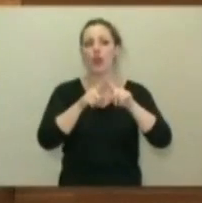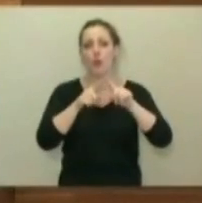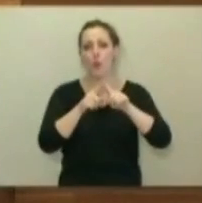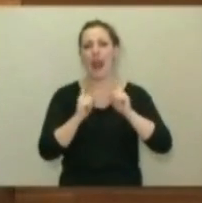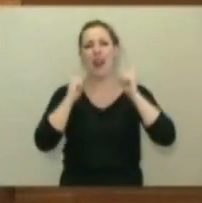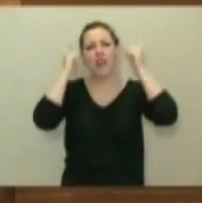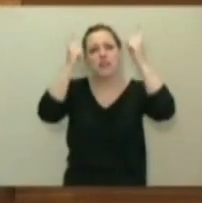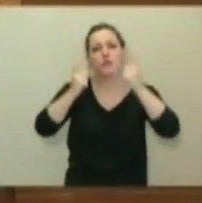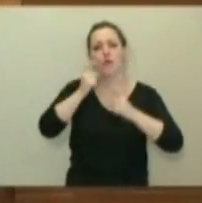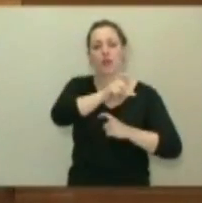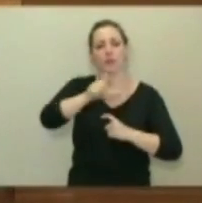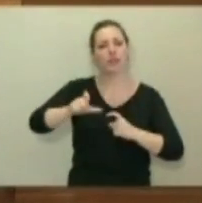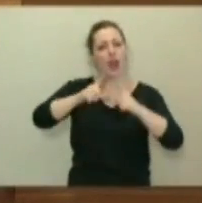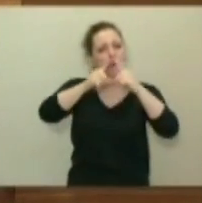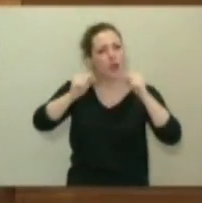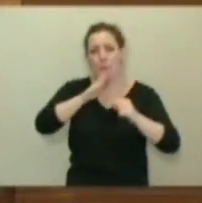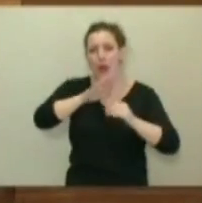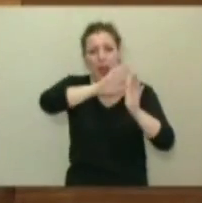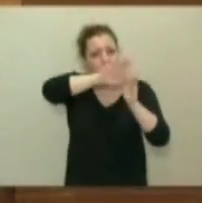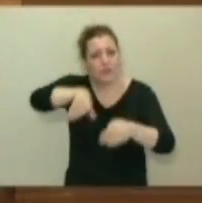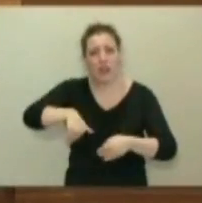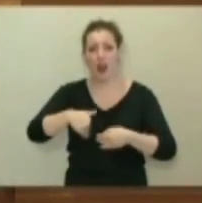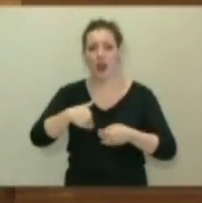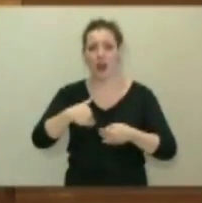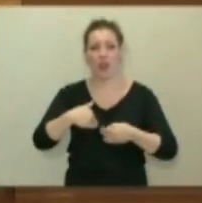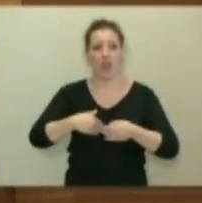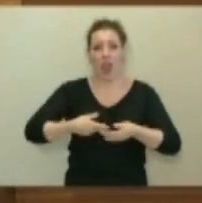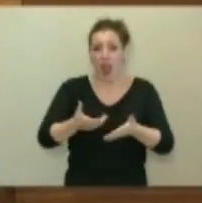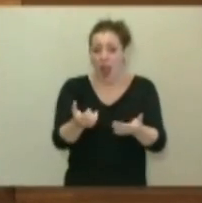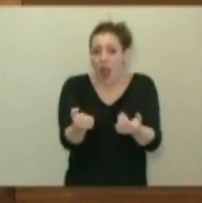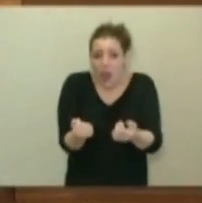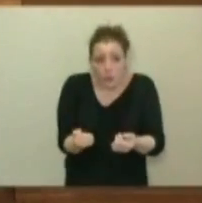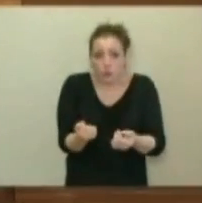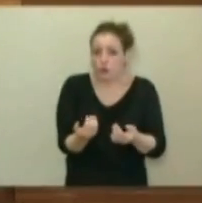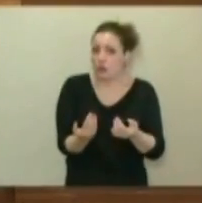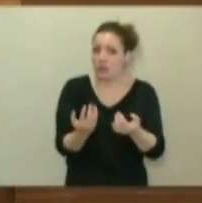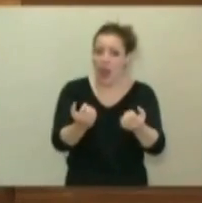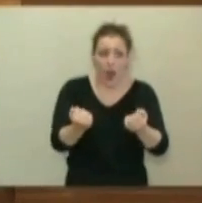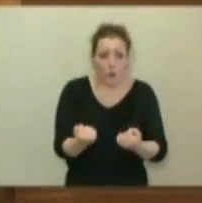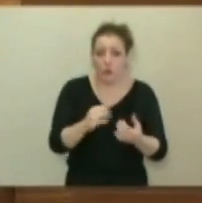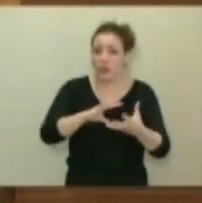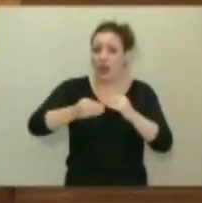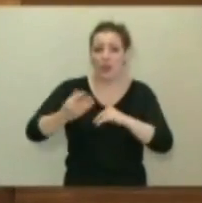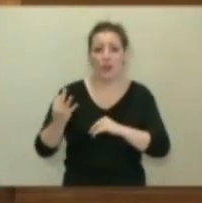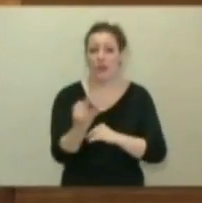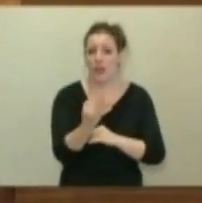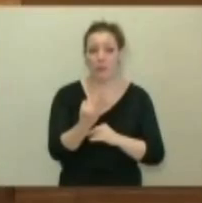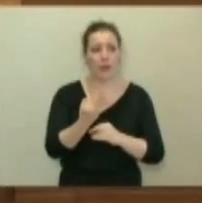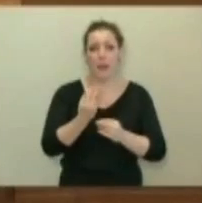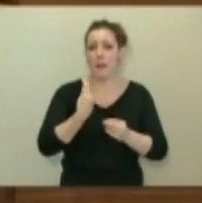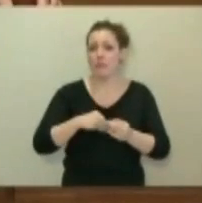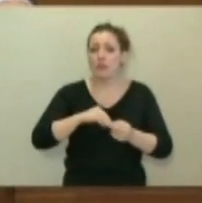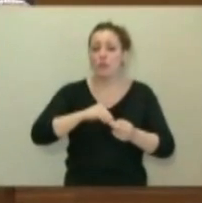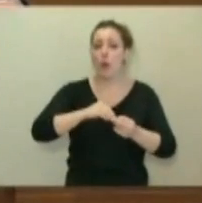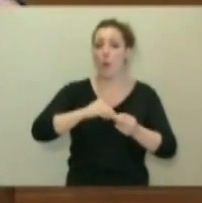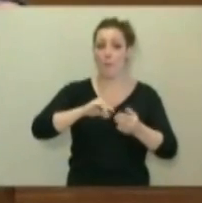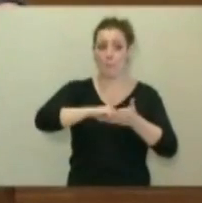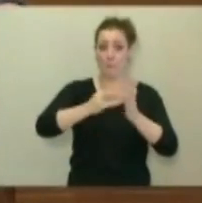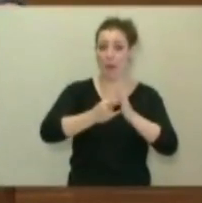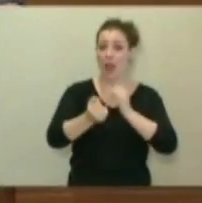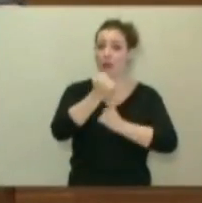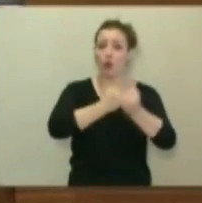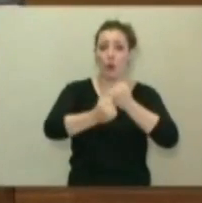esfuerzo de los asturianos porque, al final, los ajustes que ha habido que tomar, las acomodaciones, el plan económico-financiero